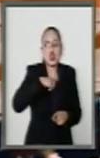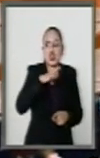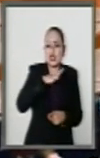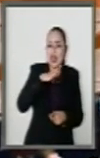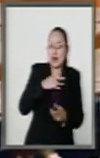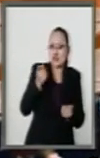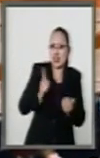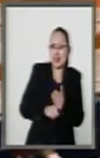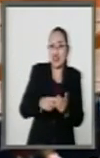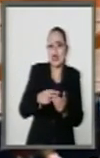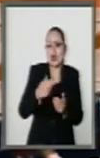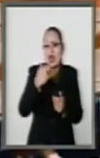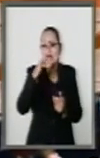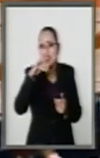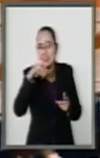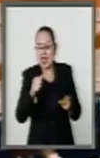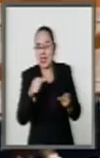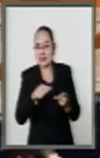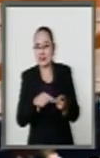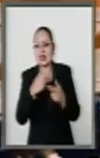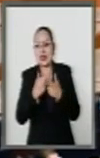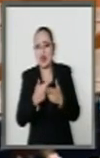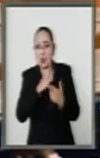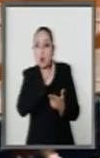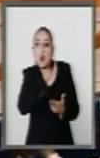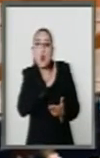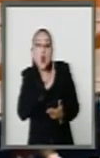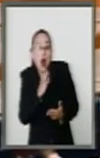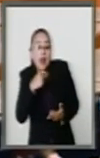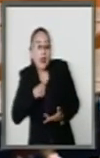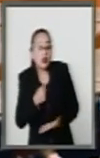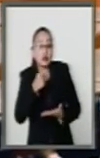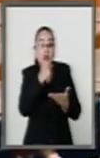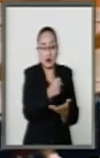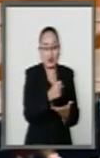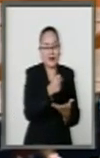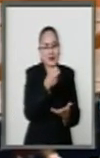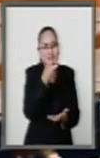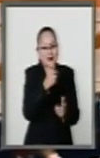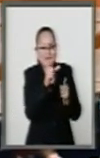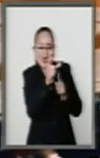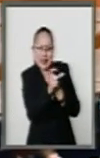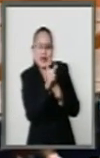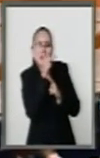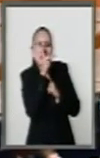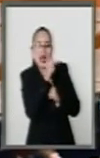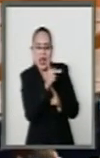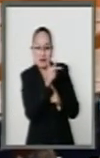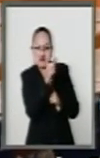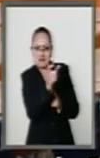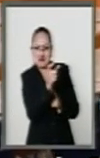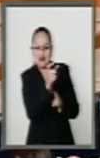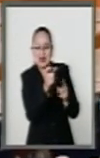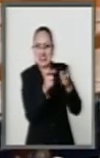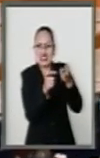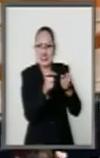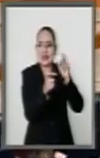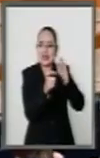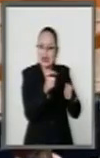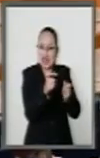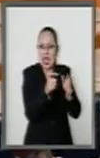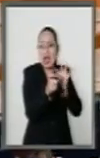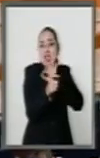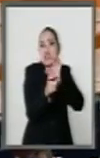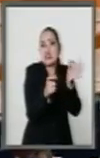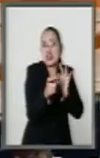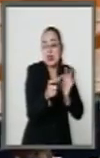Hacienda, los recursos que podamos otorgarles. ¿Para qué dejar esa mala seña, esa